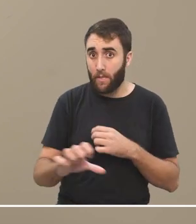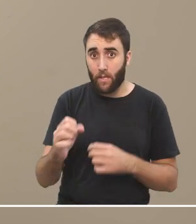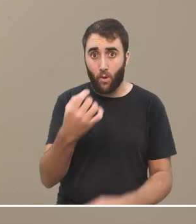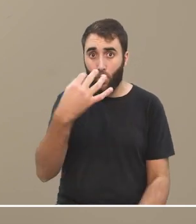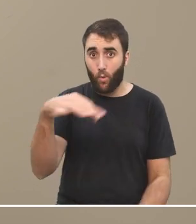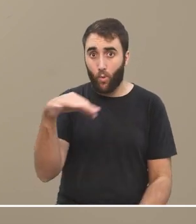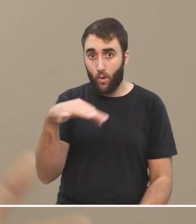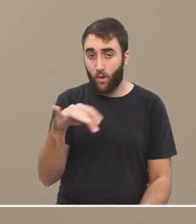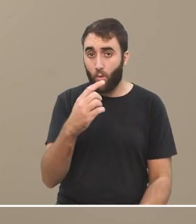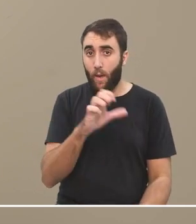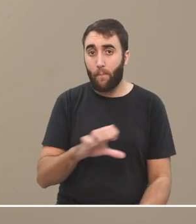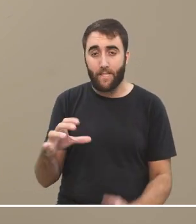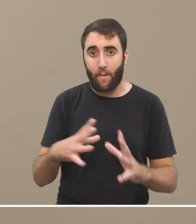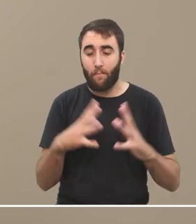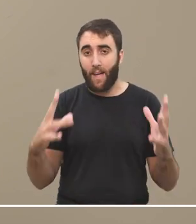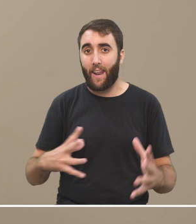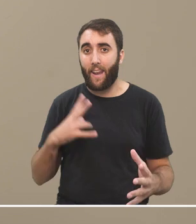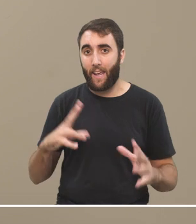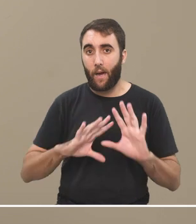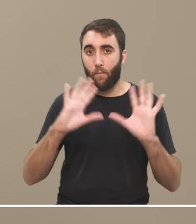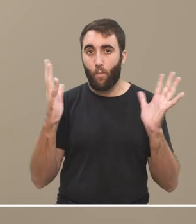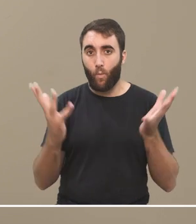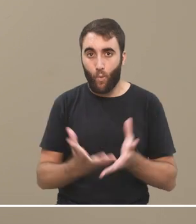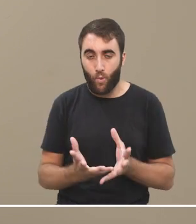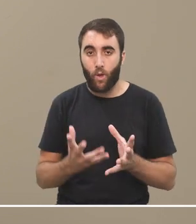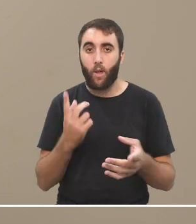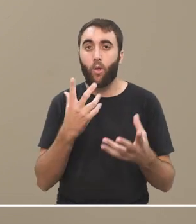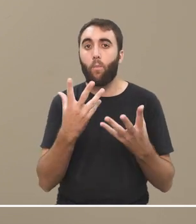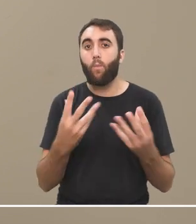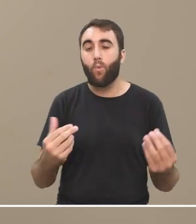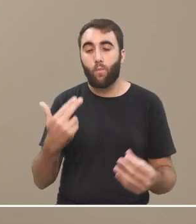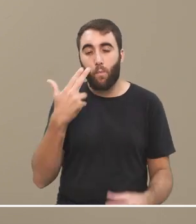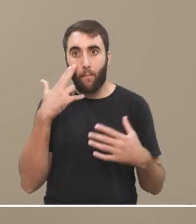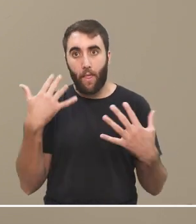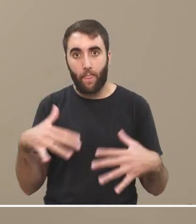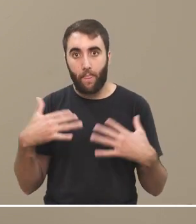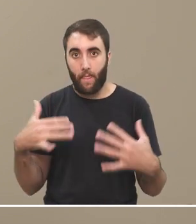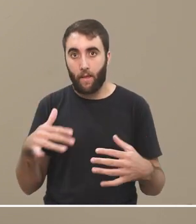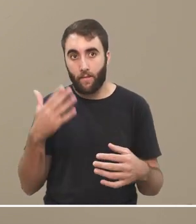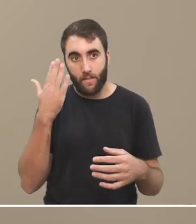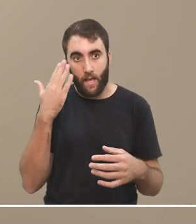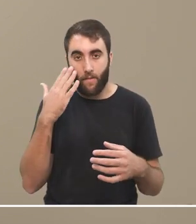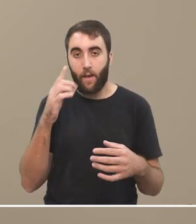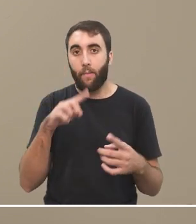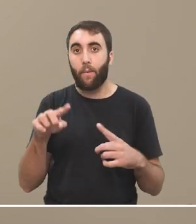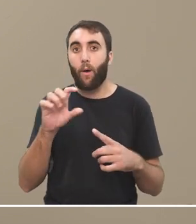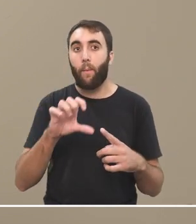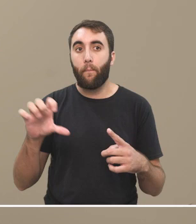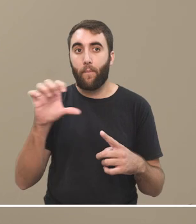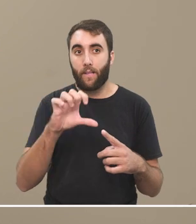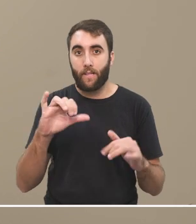nuevo, es la empresa, una de las empresas más ricas del mundo, y muy problemática, extremamente problemática, como sabemos,